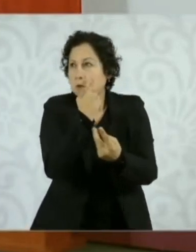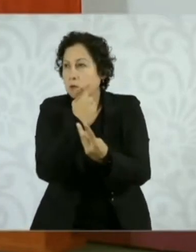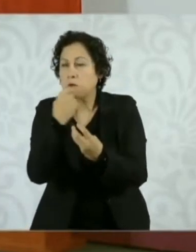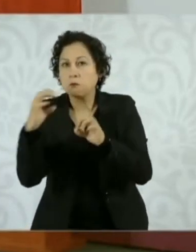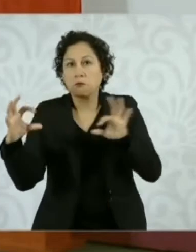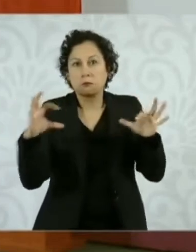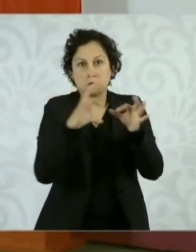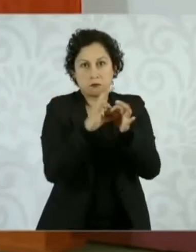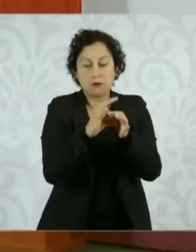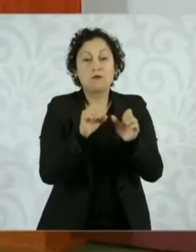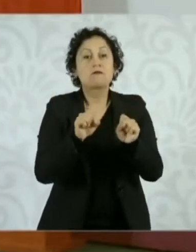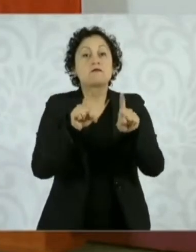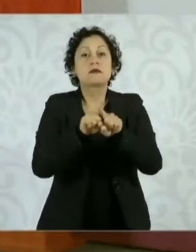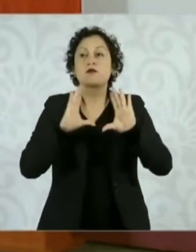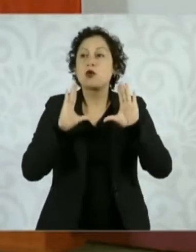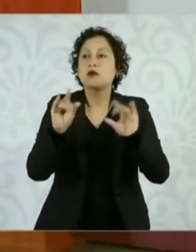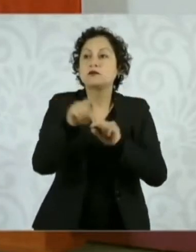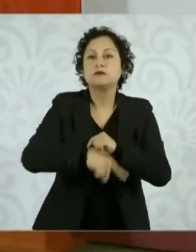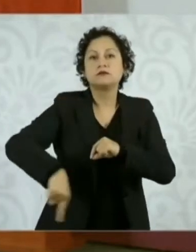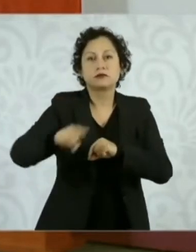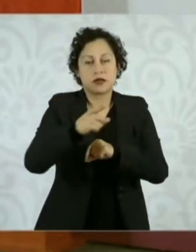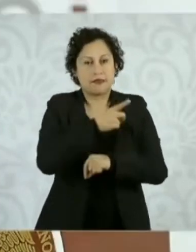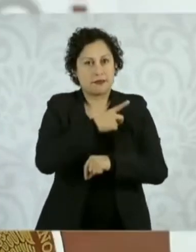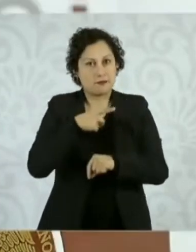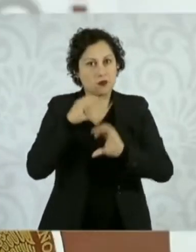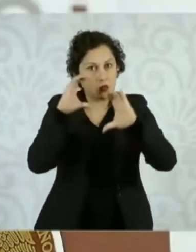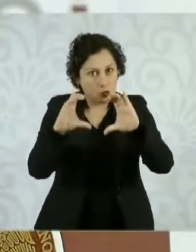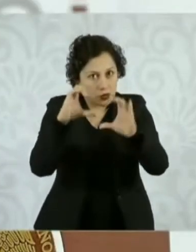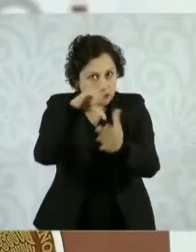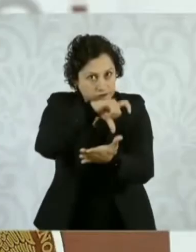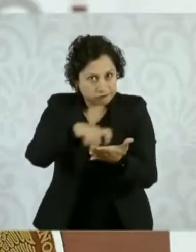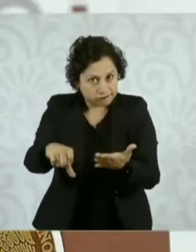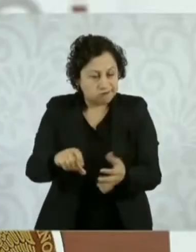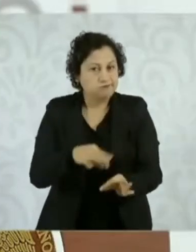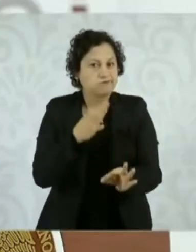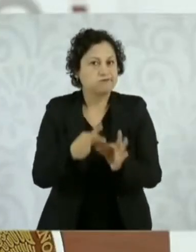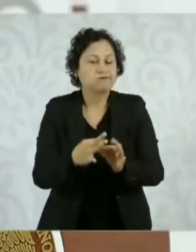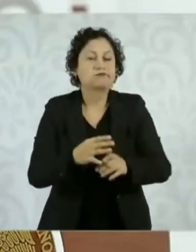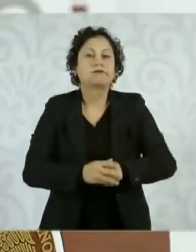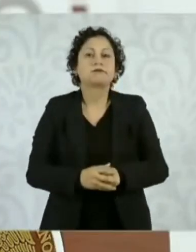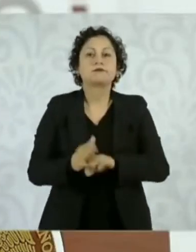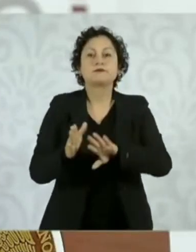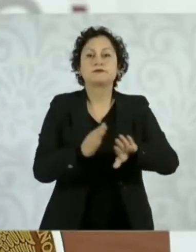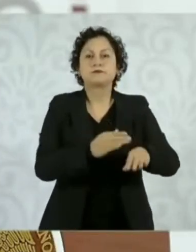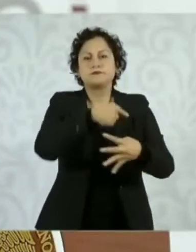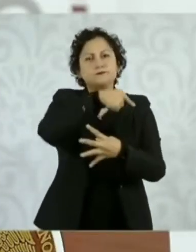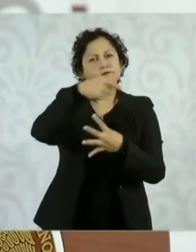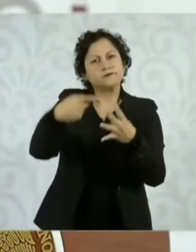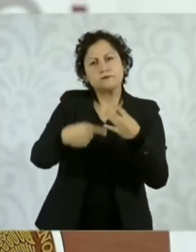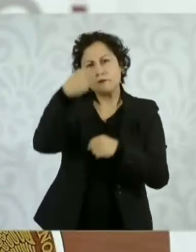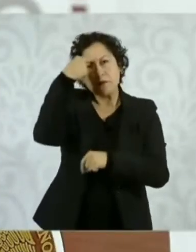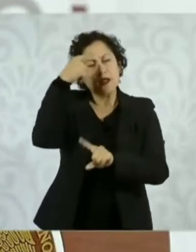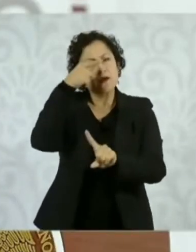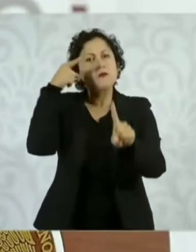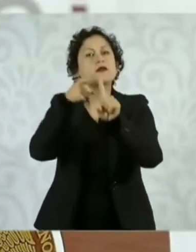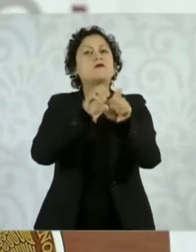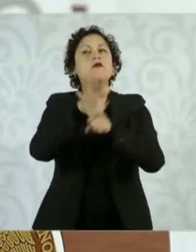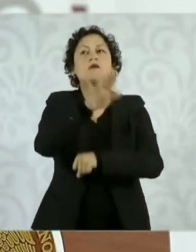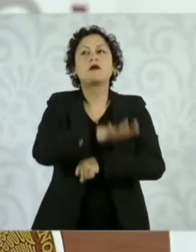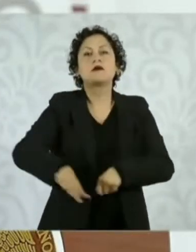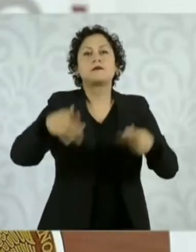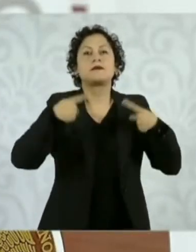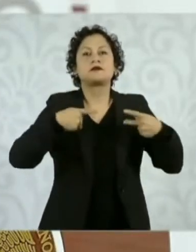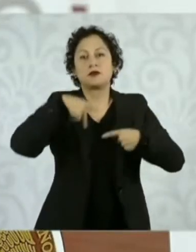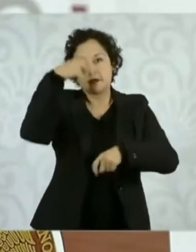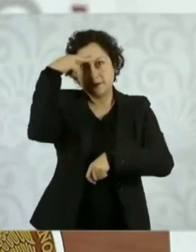la… que sigue, por favor. Gracias. Todo lo anterior para cuidar la economía de las familias y su bienestar.